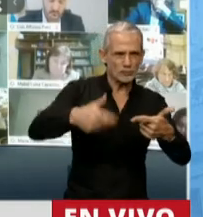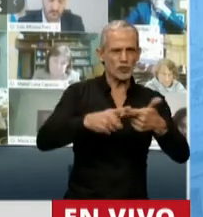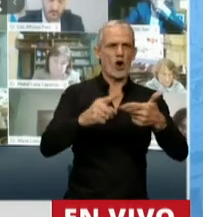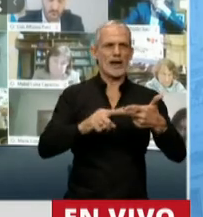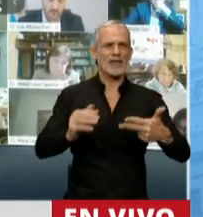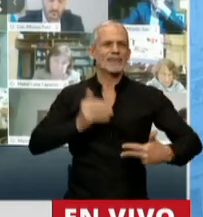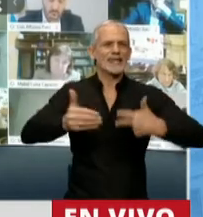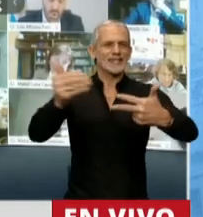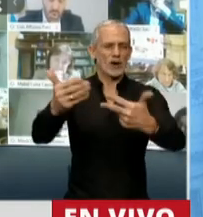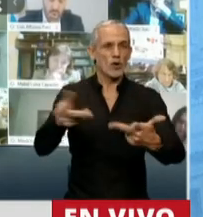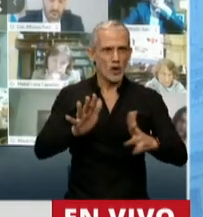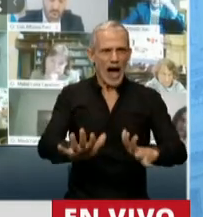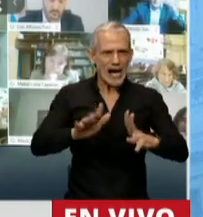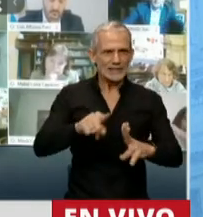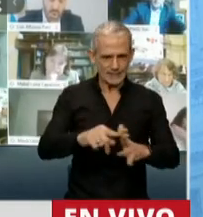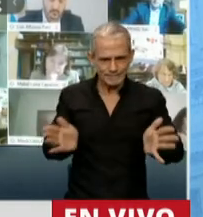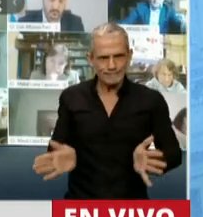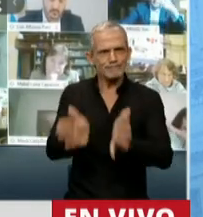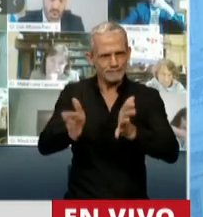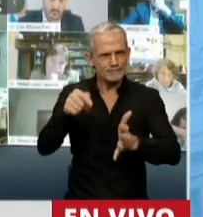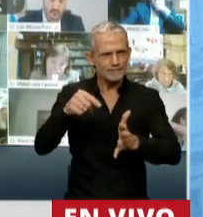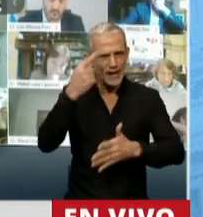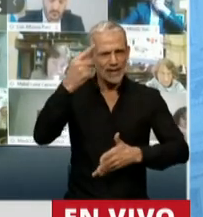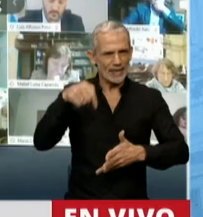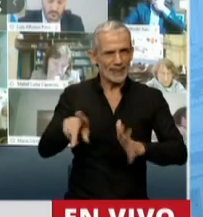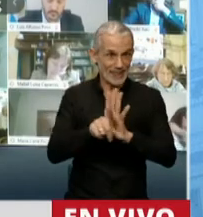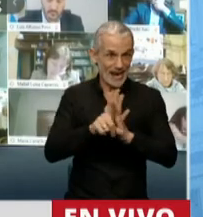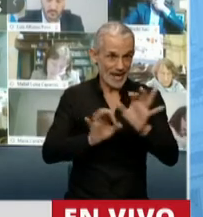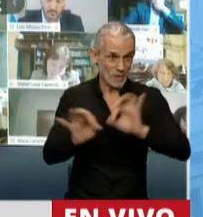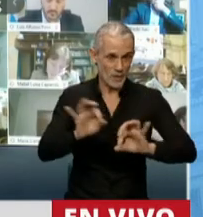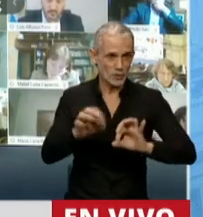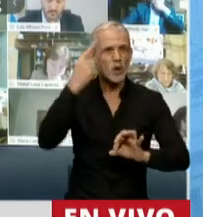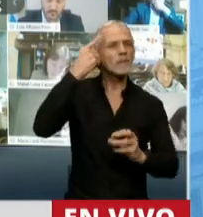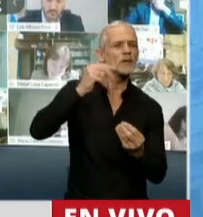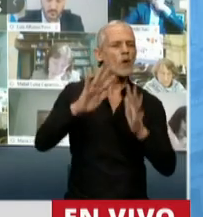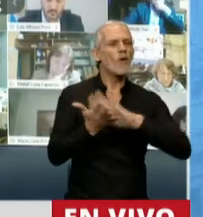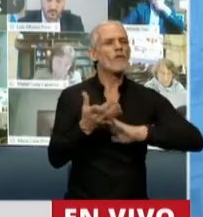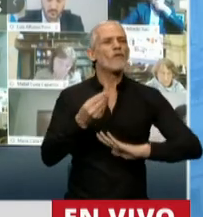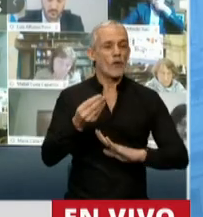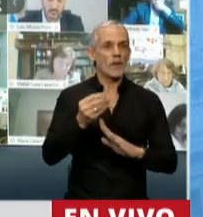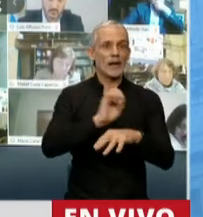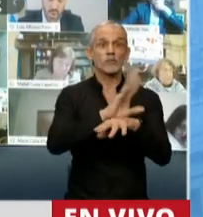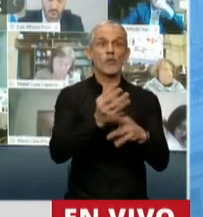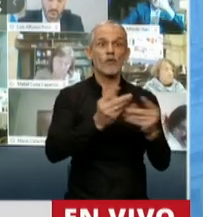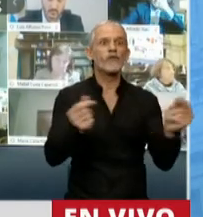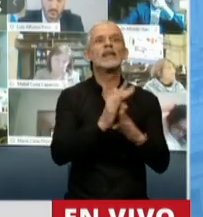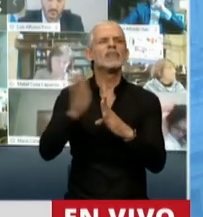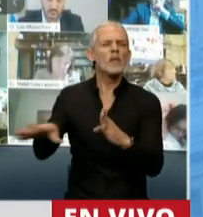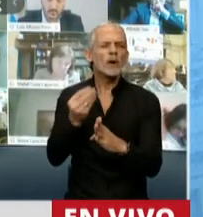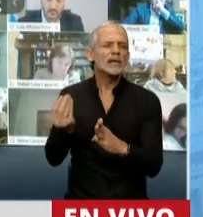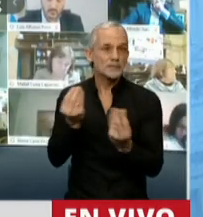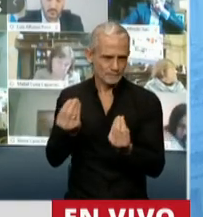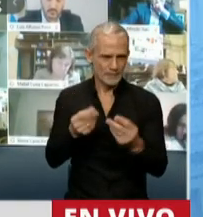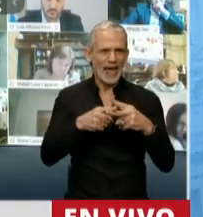motivación de empujar esta iniciativa y justo ahora que pensamos en la forma de encarar la pospandemia, con